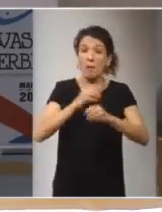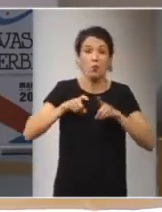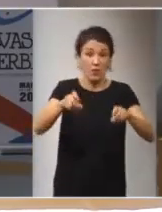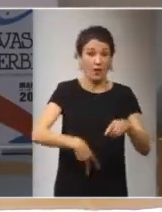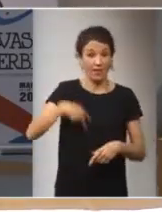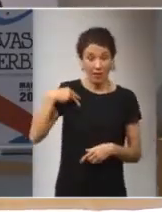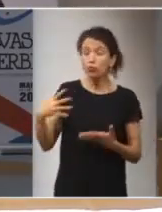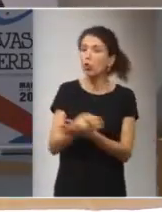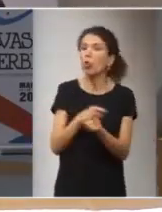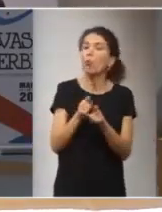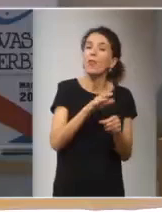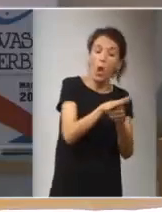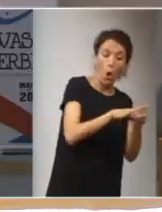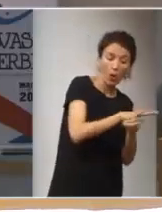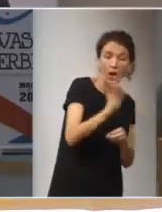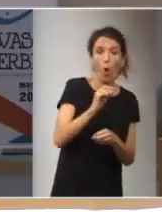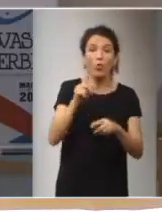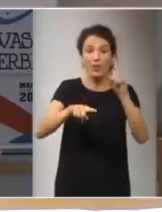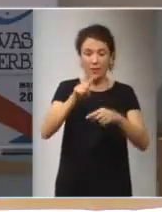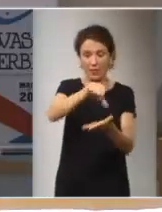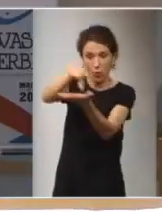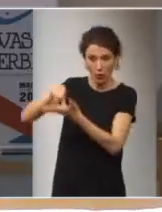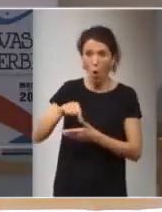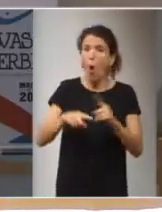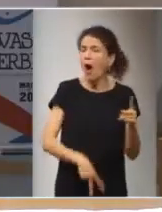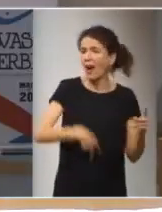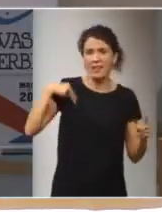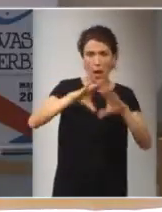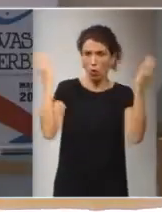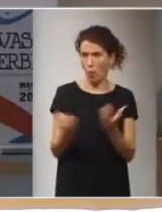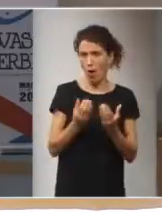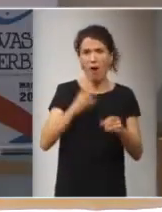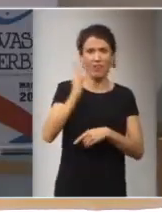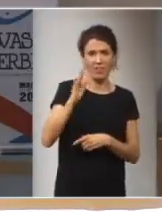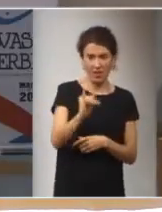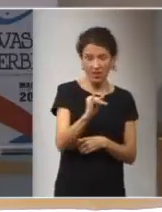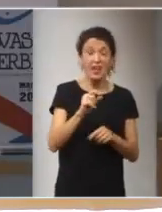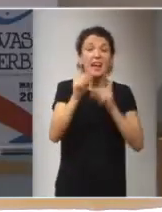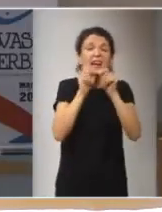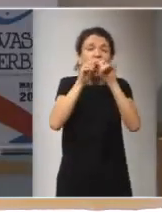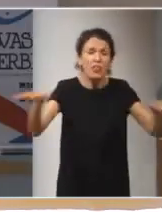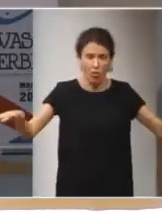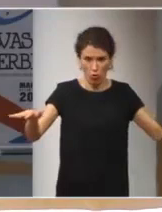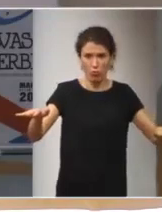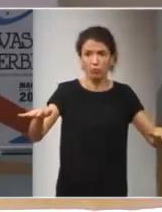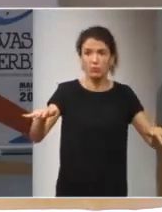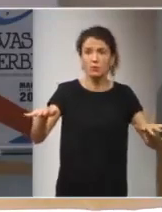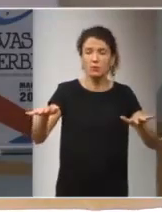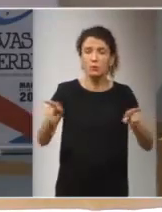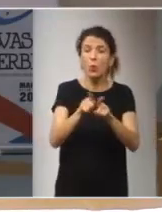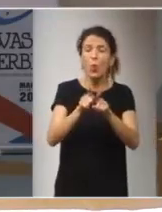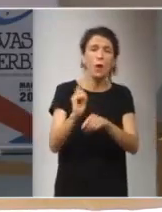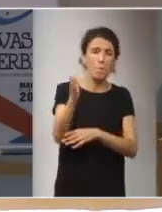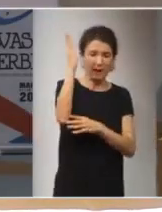van a ser tanto locales como regionales y también globales la radiación propiamente el